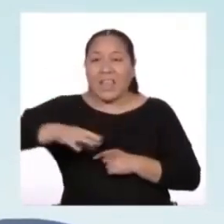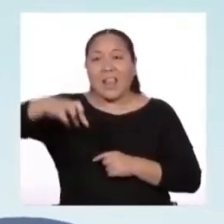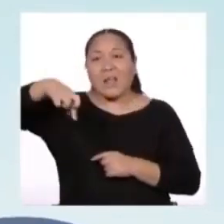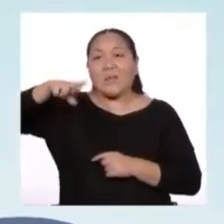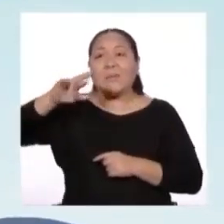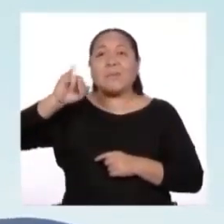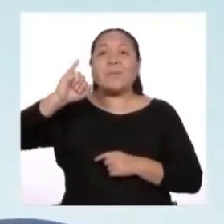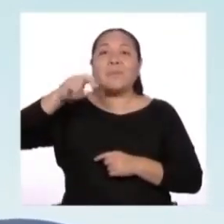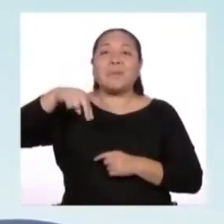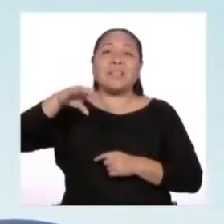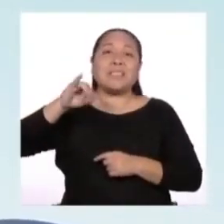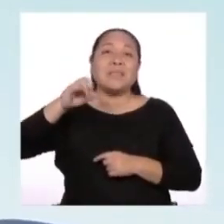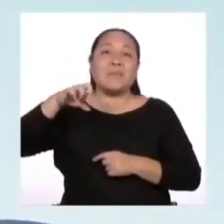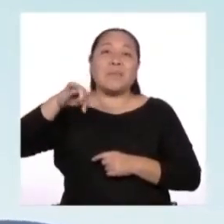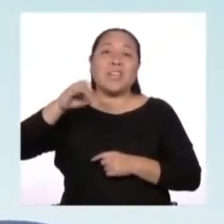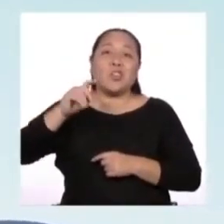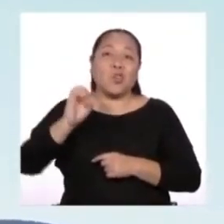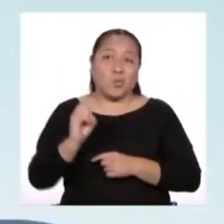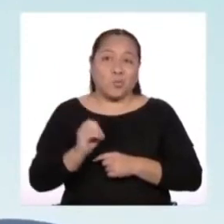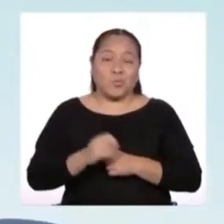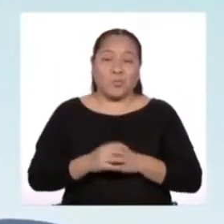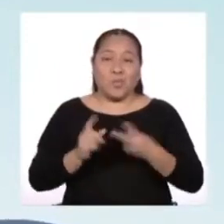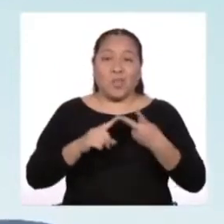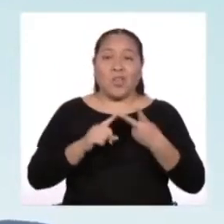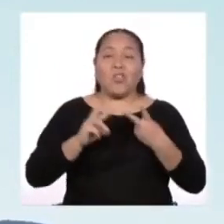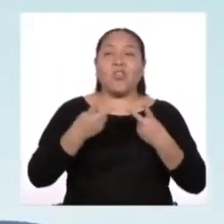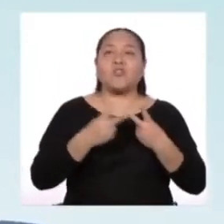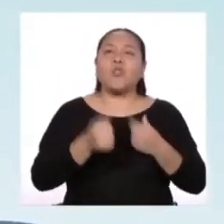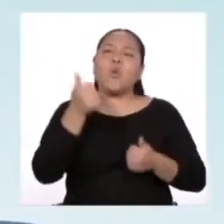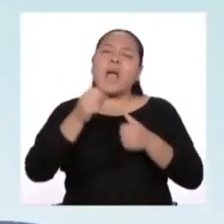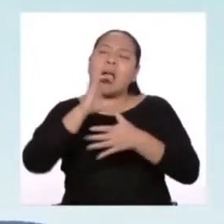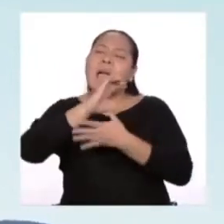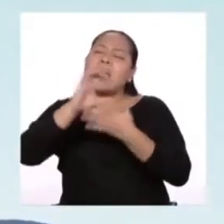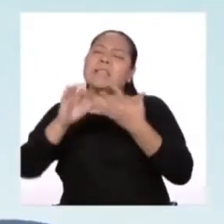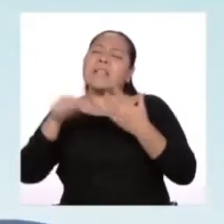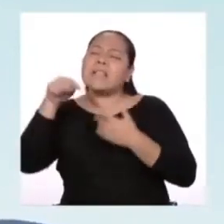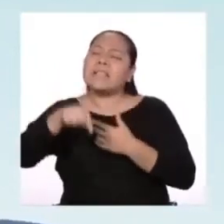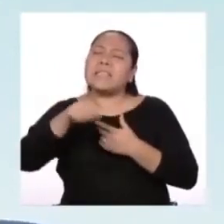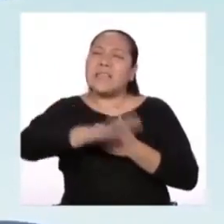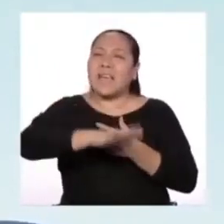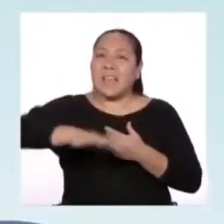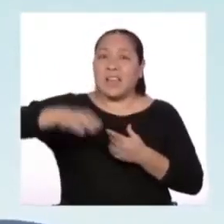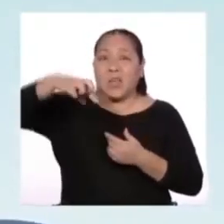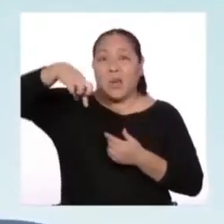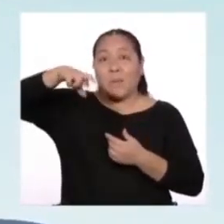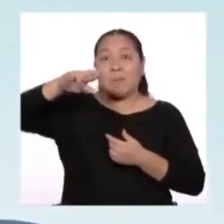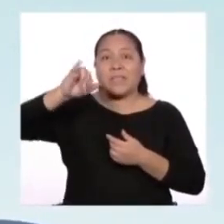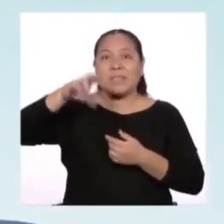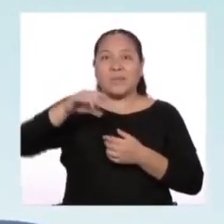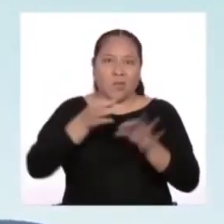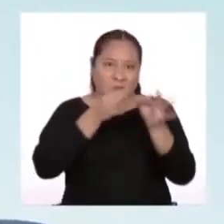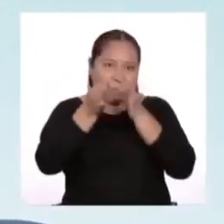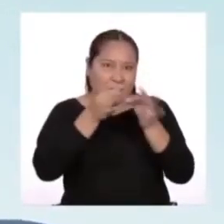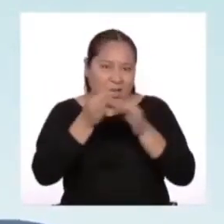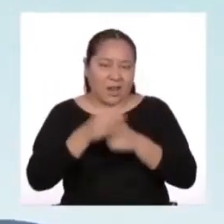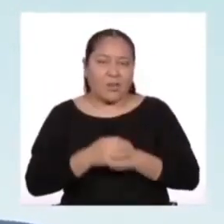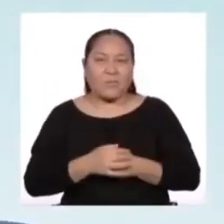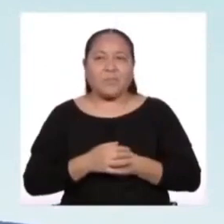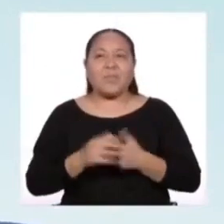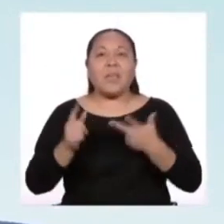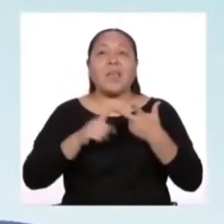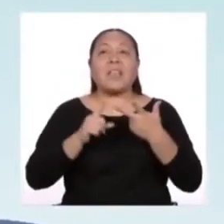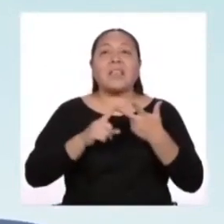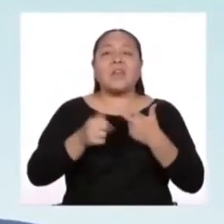2. ¿Qué caracterizaba al Principito? Descríbelo brevemente. 3. ¿Qué